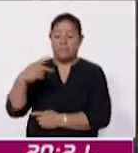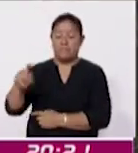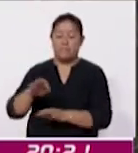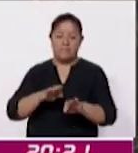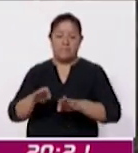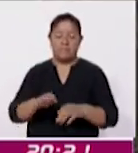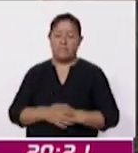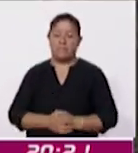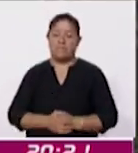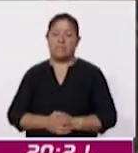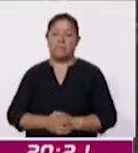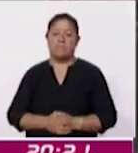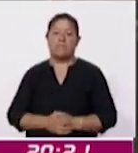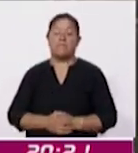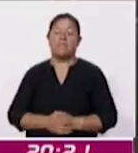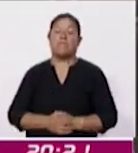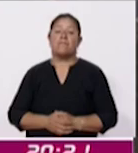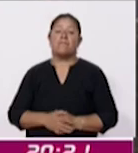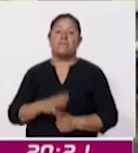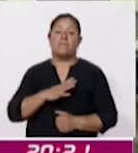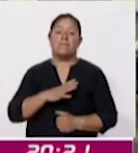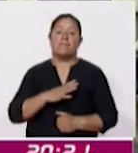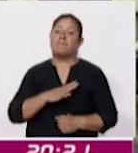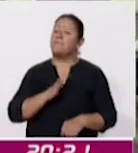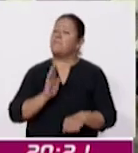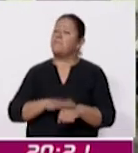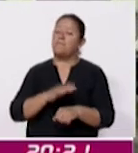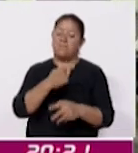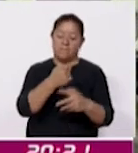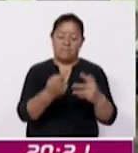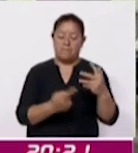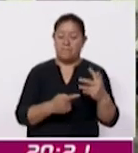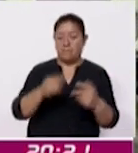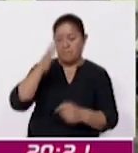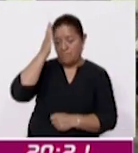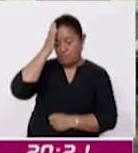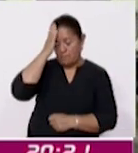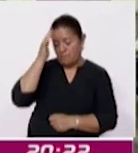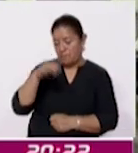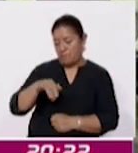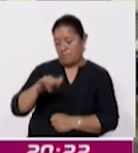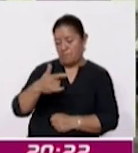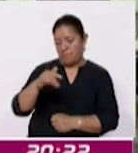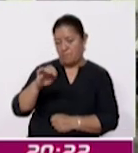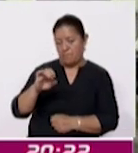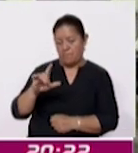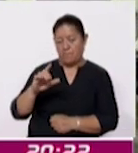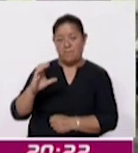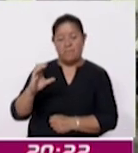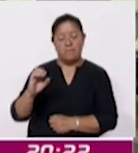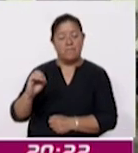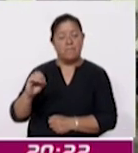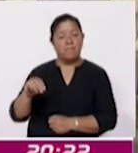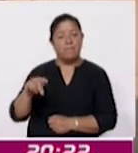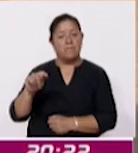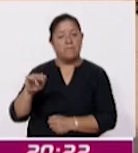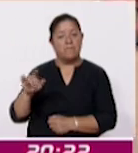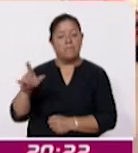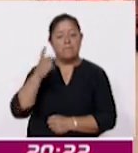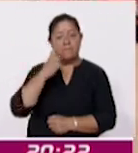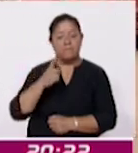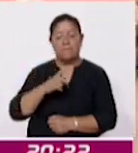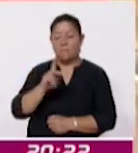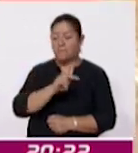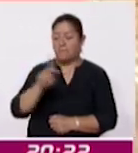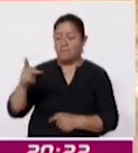va más allá. El oficial Miguel Arturo Contreras Hernández remarcó que las y los elementos del heroico Cuerpo de Bomberos de